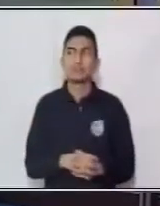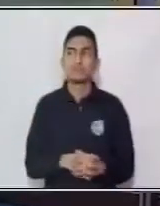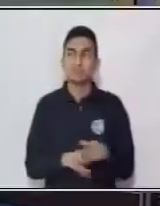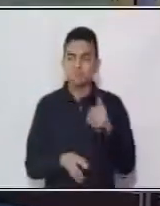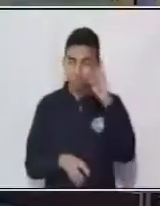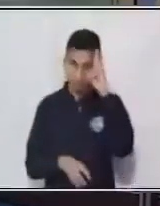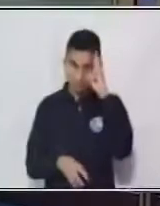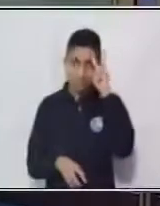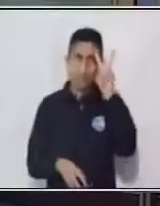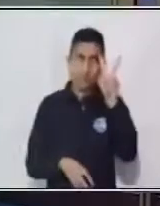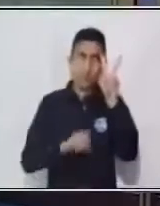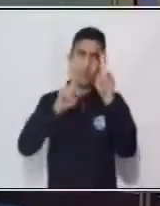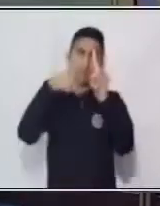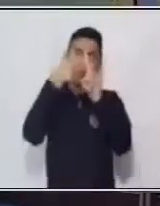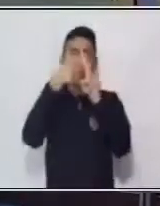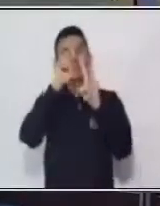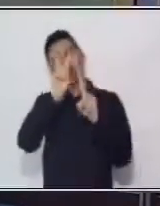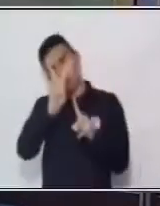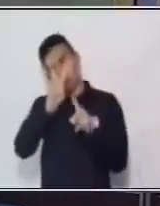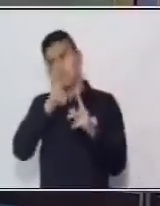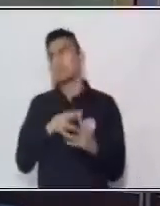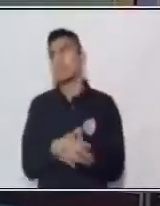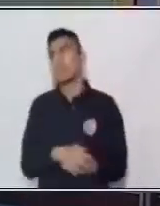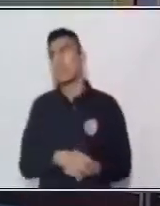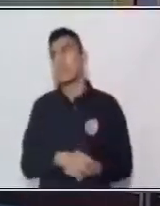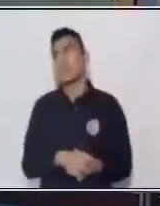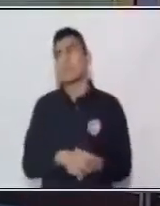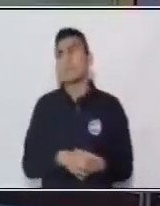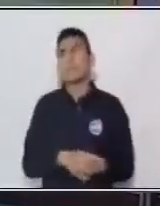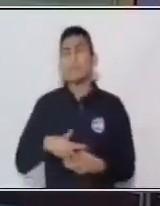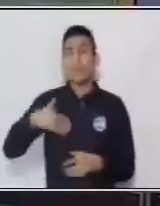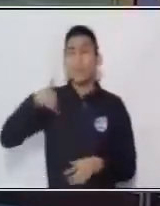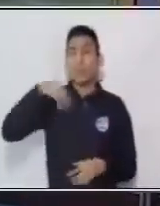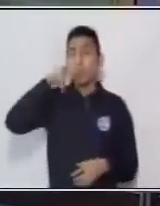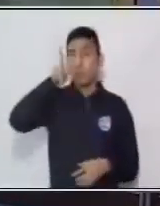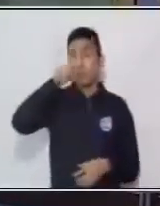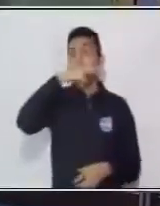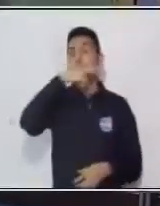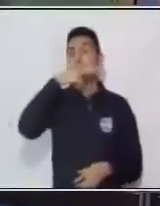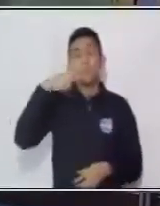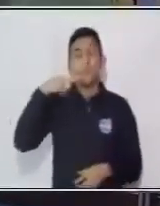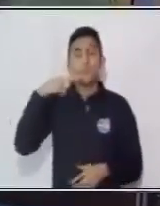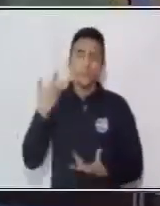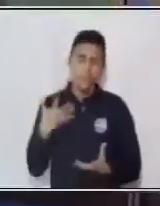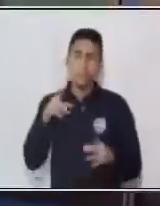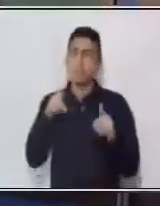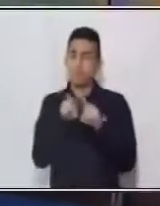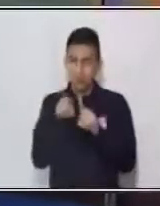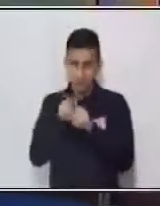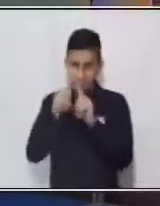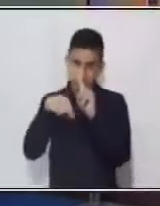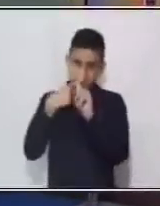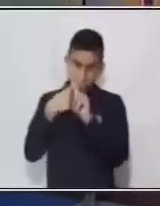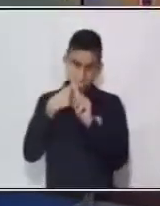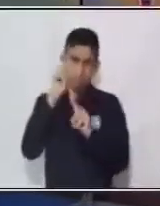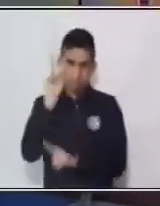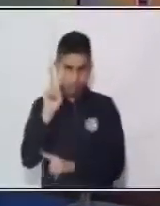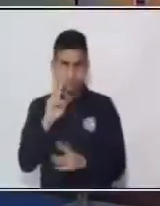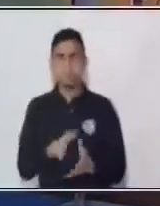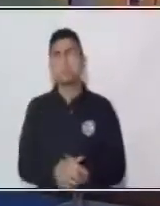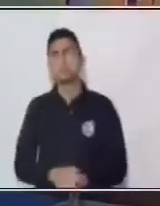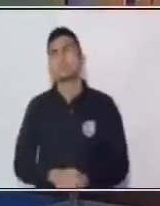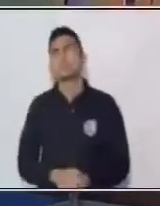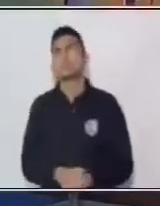Pongo dos. Y por último, tengo dos rojos. Le vuelvo a sumar dos.